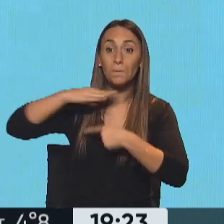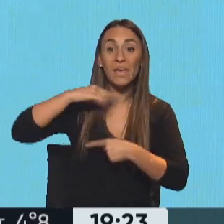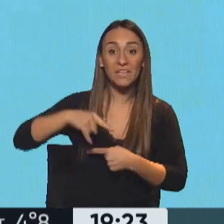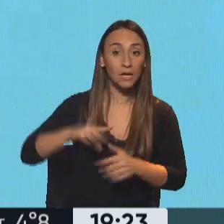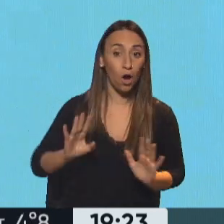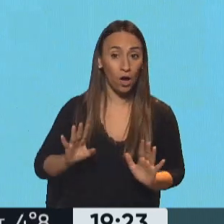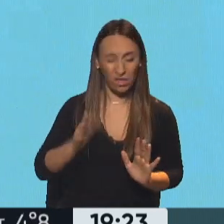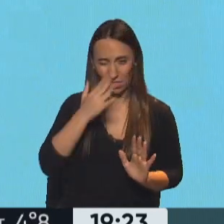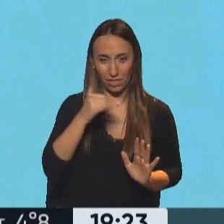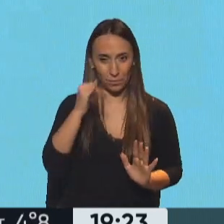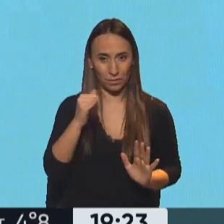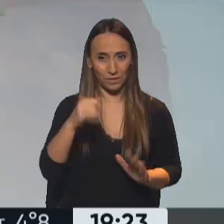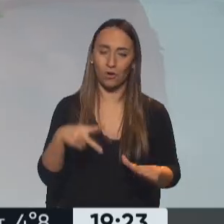Te la dejo para después. Un corte, ya vengo.